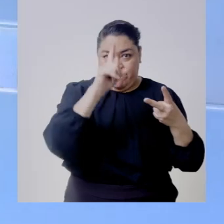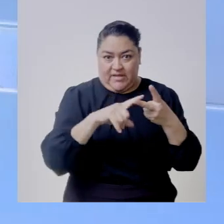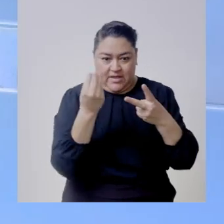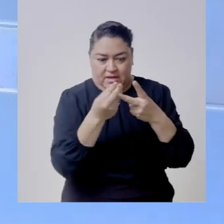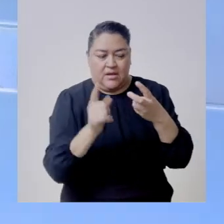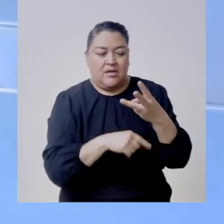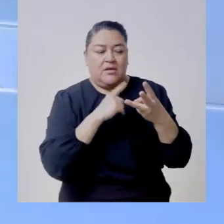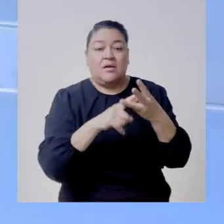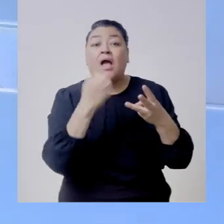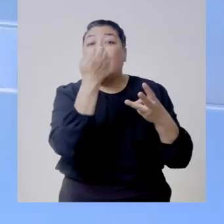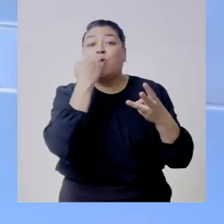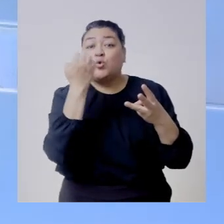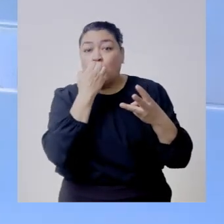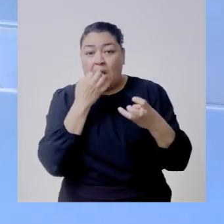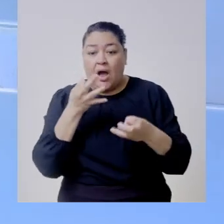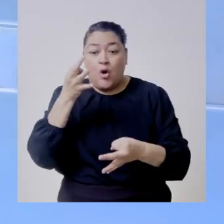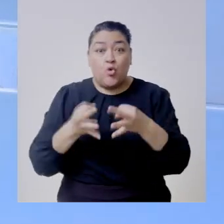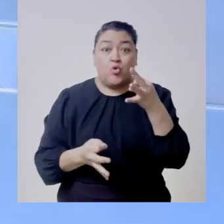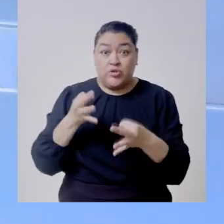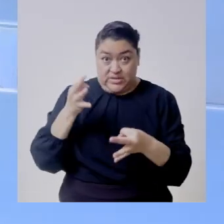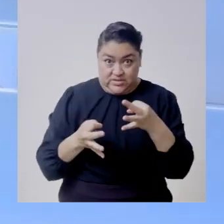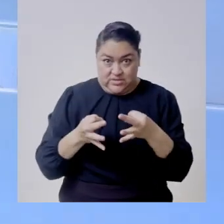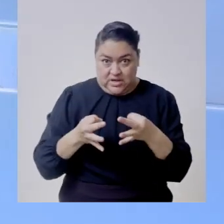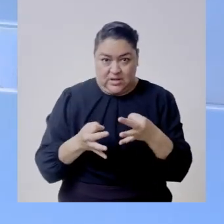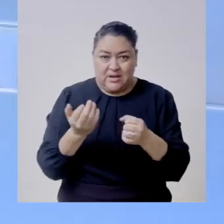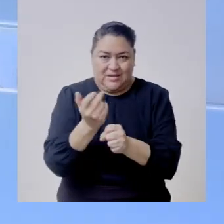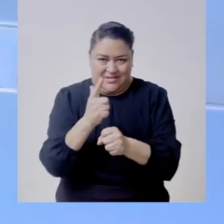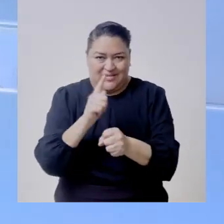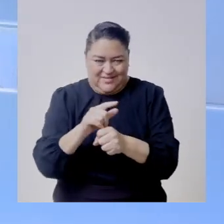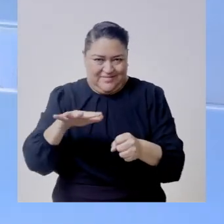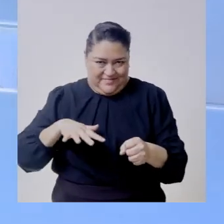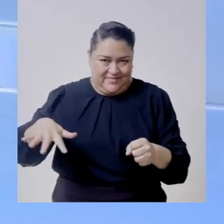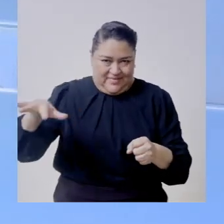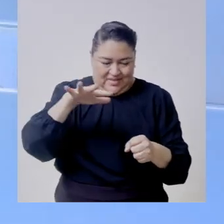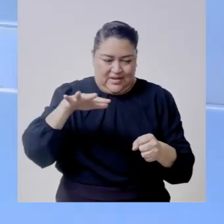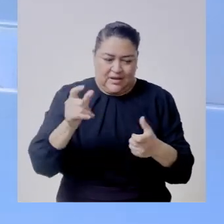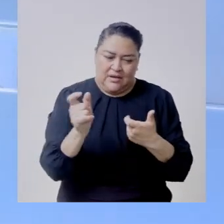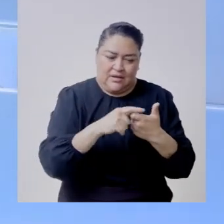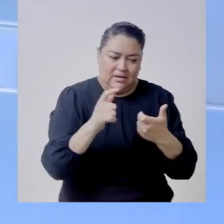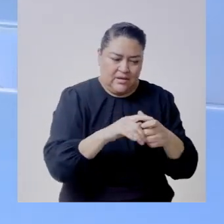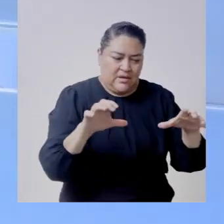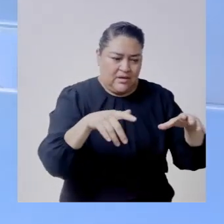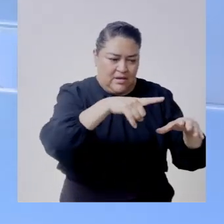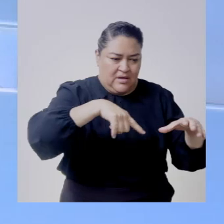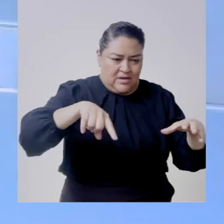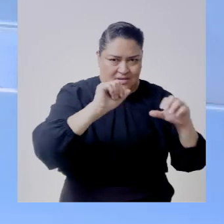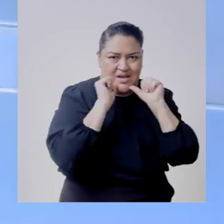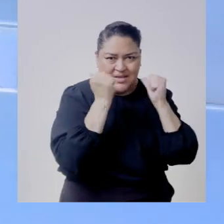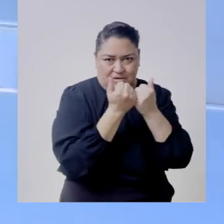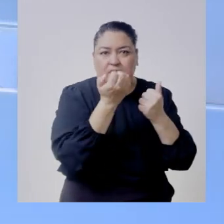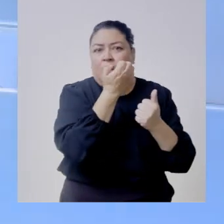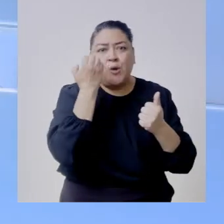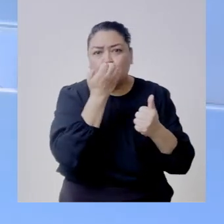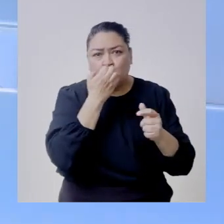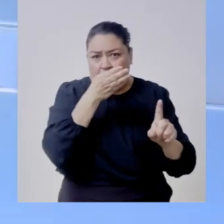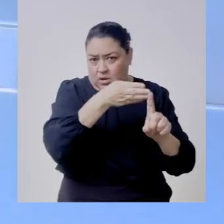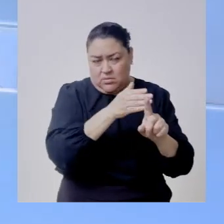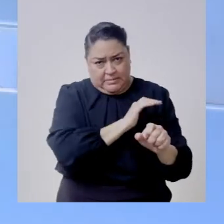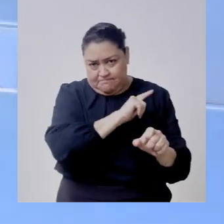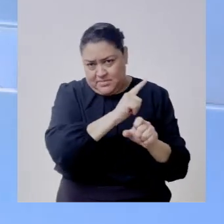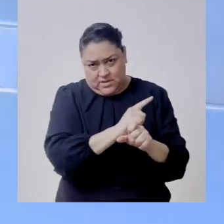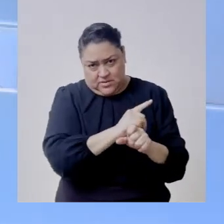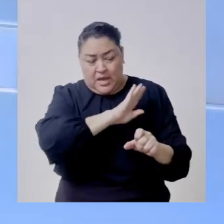y las escuelas judiciales locales y bueno hay muchas escuelas todas de habla